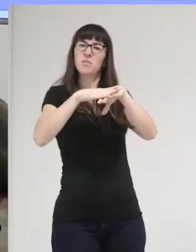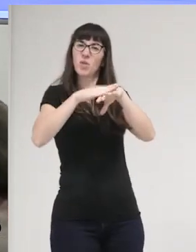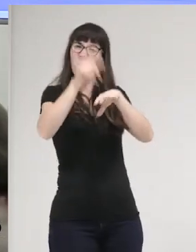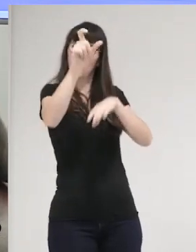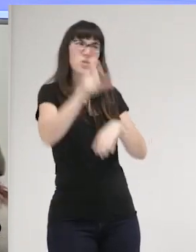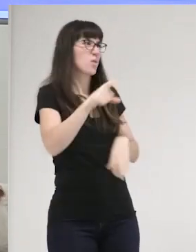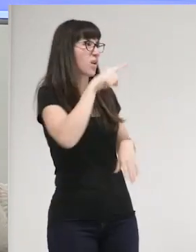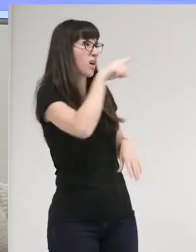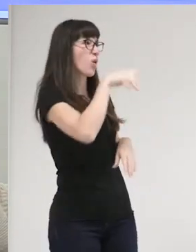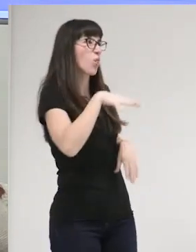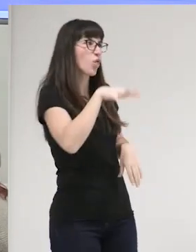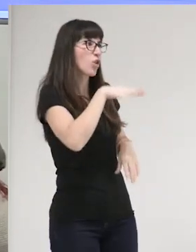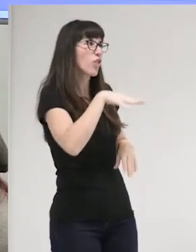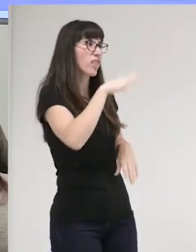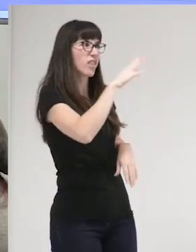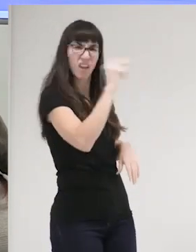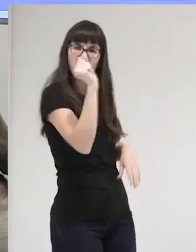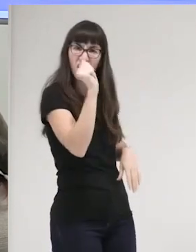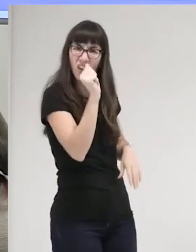existe? Sí.